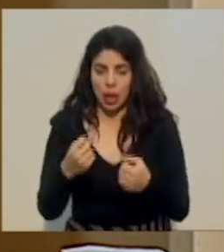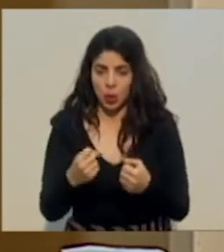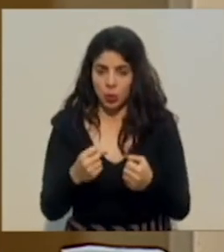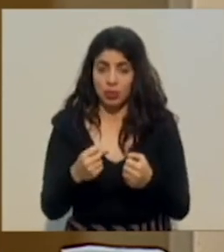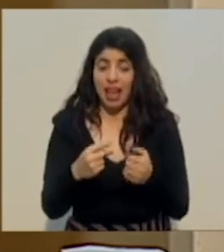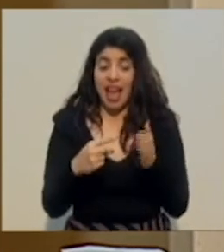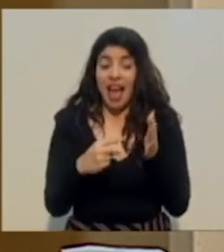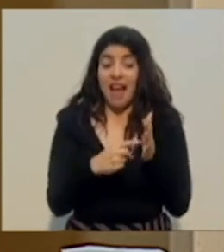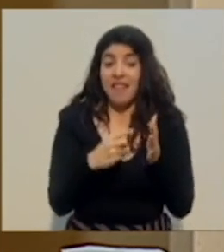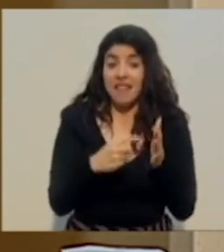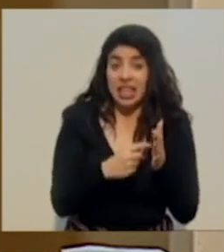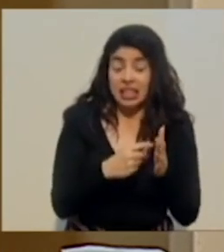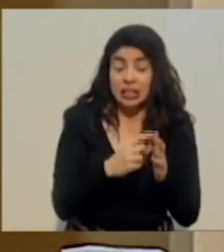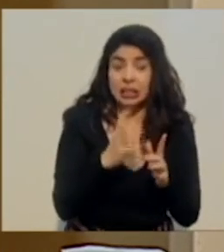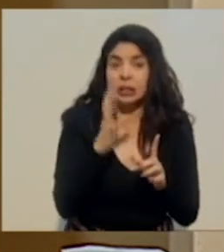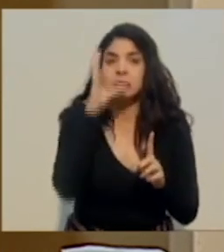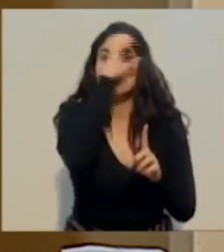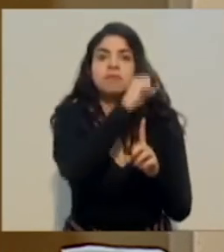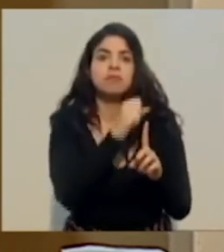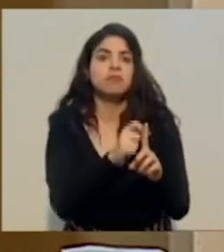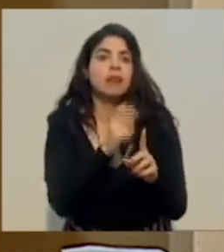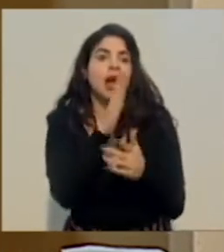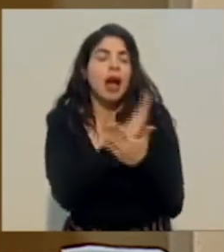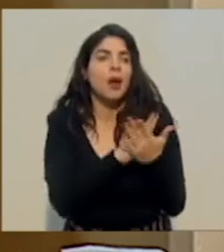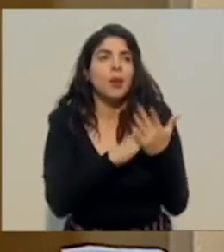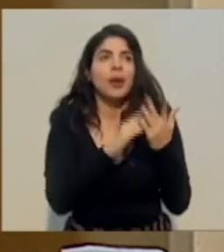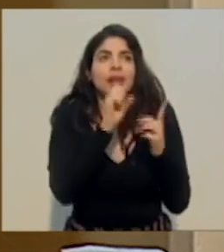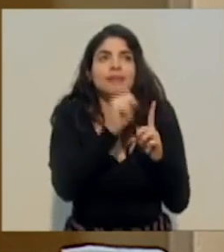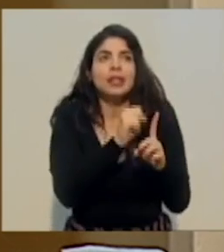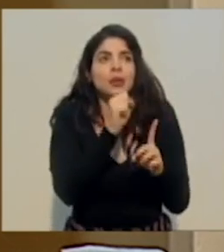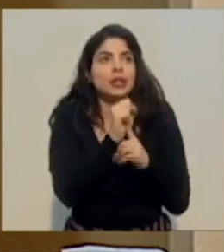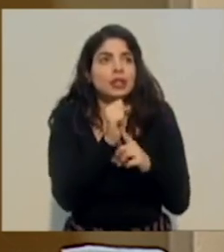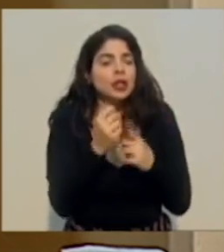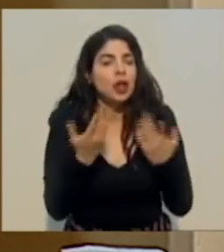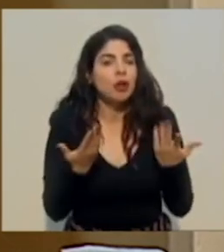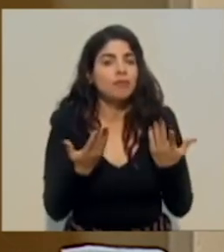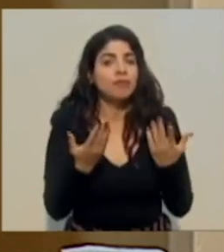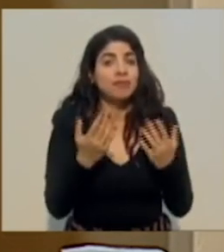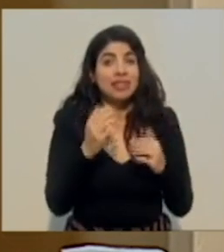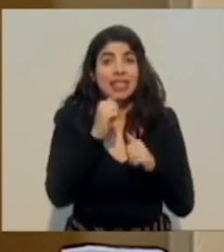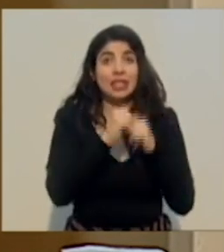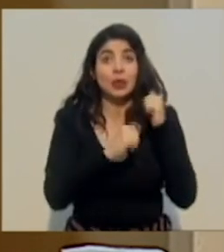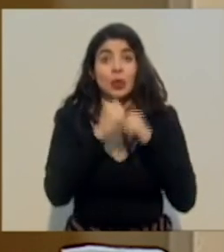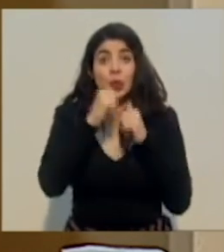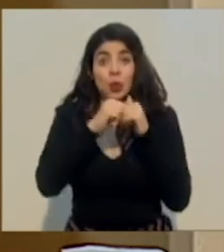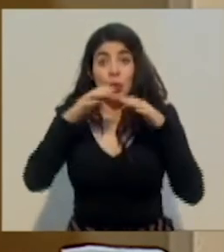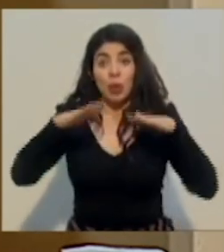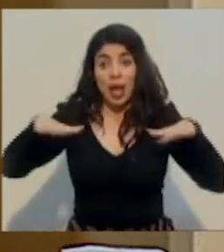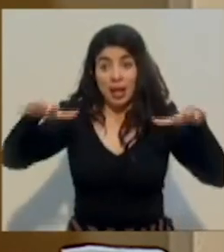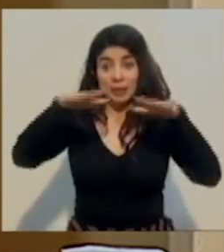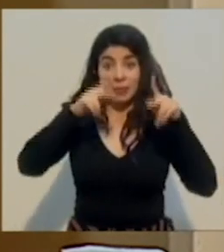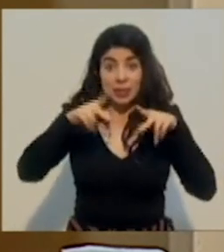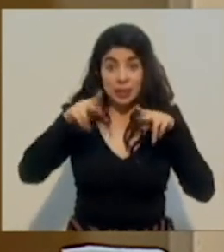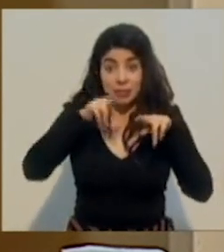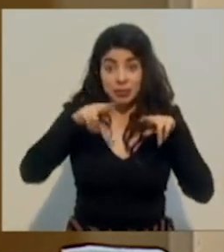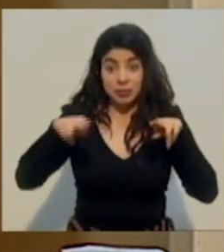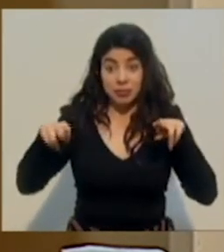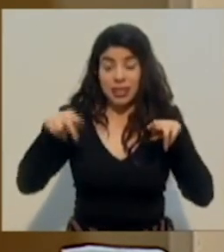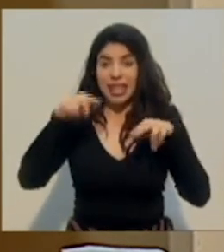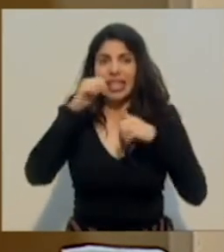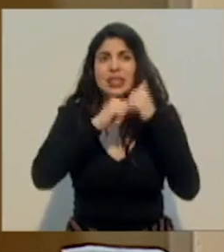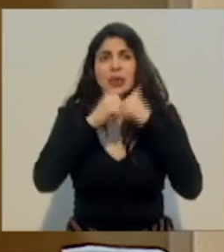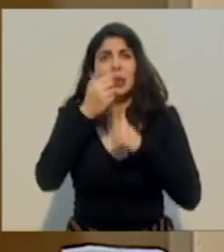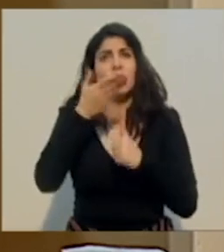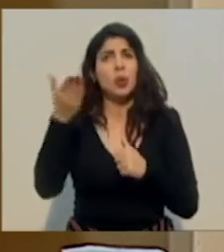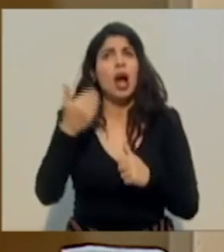casos nos hemos encontrado con situaciones en donde la infraestructura donde habitan estas personas tiene las